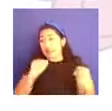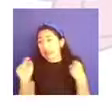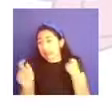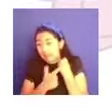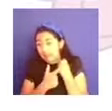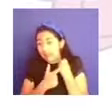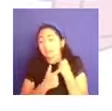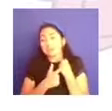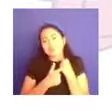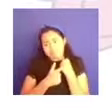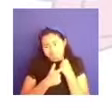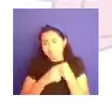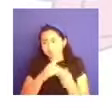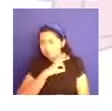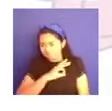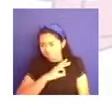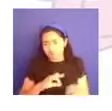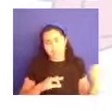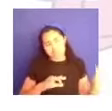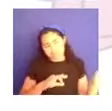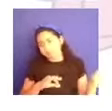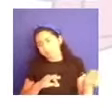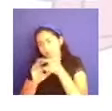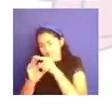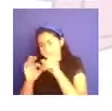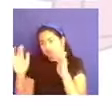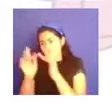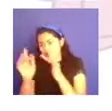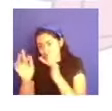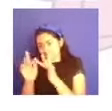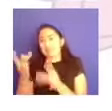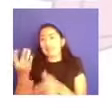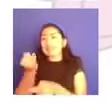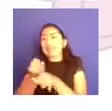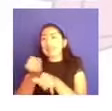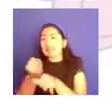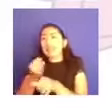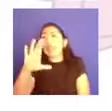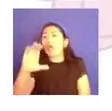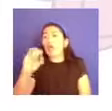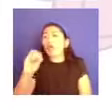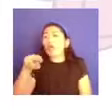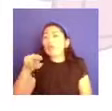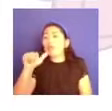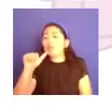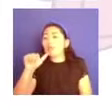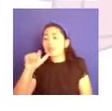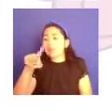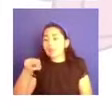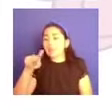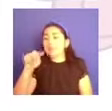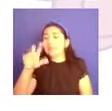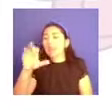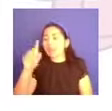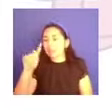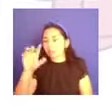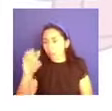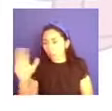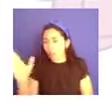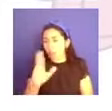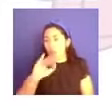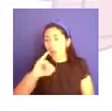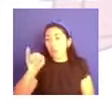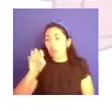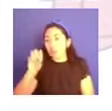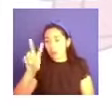inviten, pueden buscar en internet Contacto Joven y pueden compartir junto con otro joven, pues, bueno, cuál es